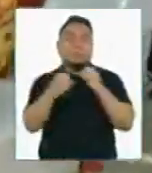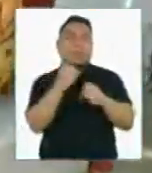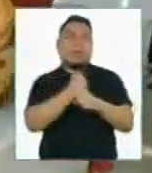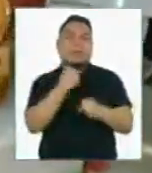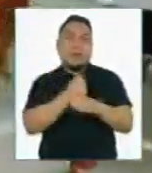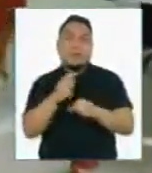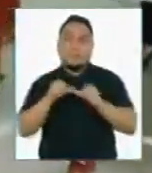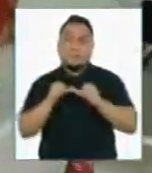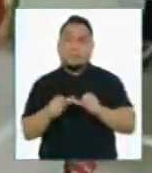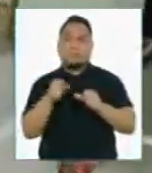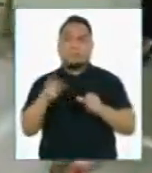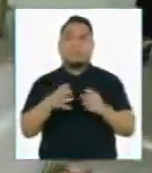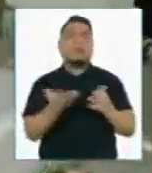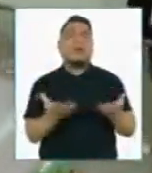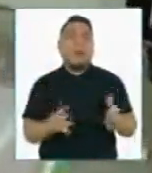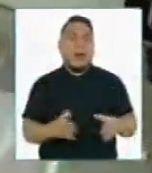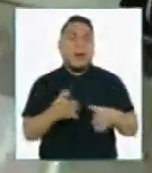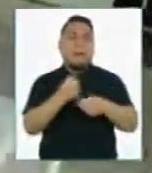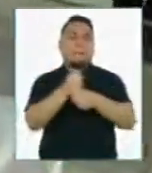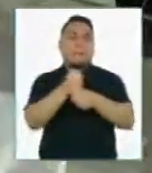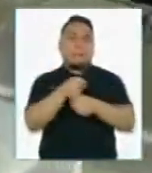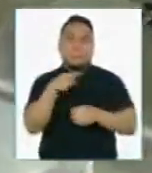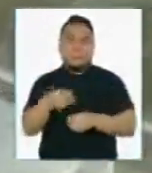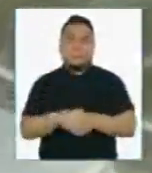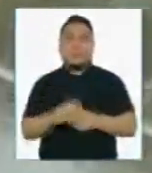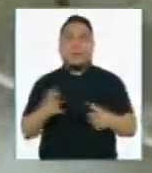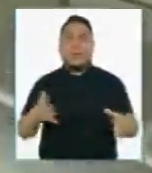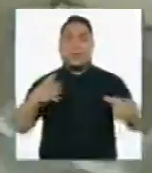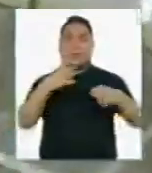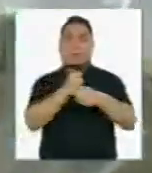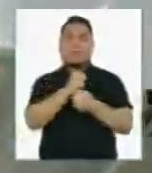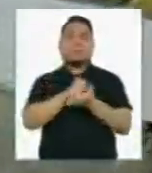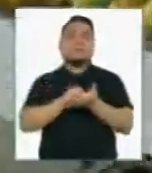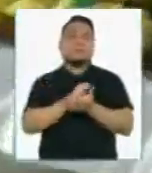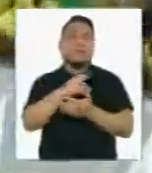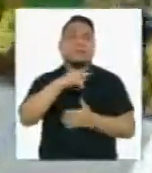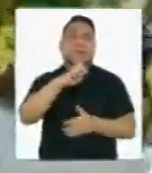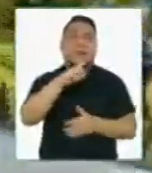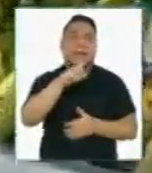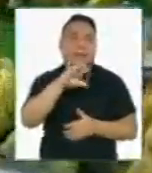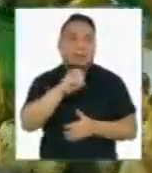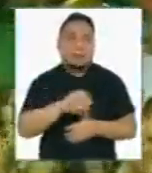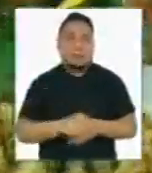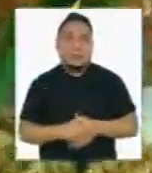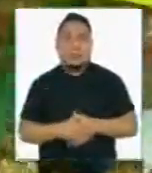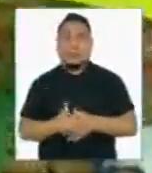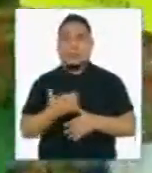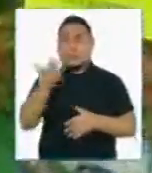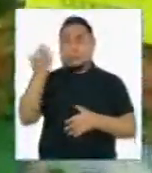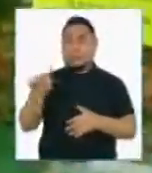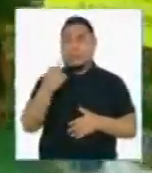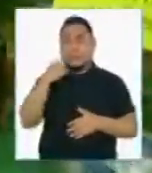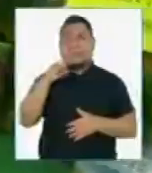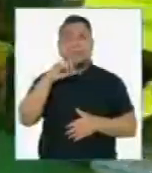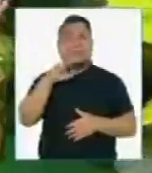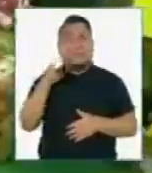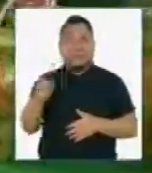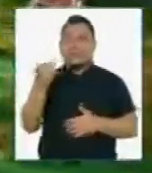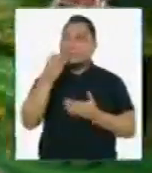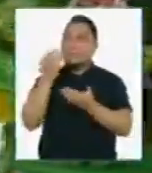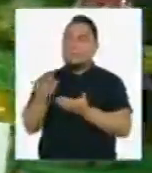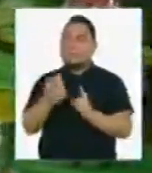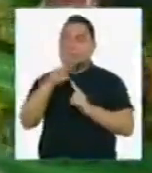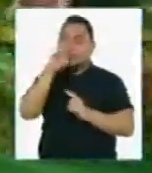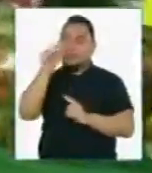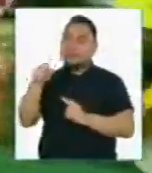ahí está Panetón San Miguelito. Pero estas no son todas las alternativas, atentos, estamos con Isaías. Oiga Isaías, muy buen día, bienvenido a